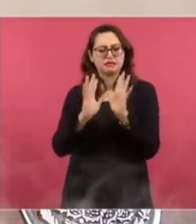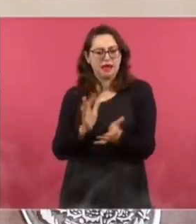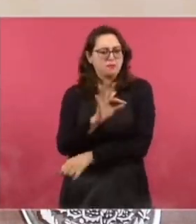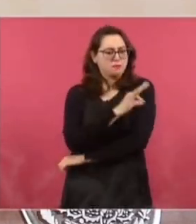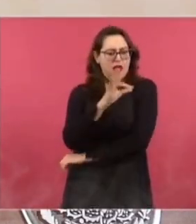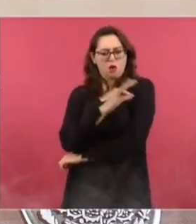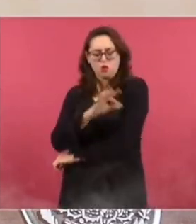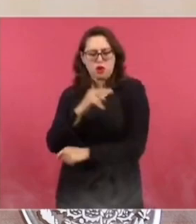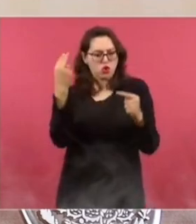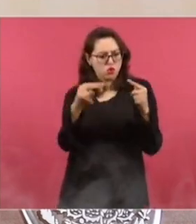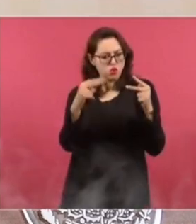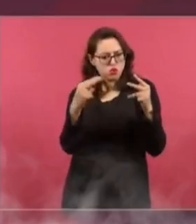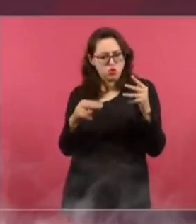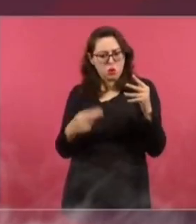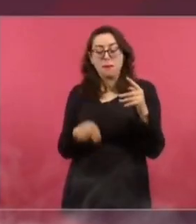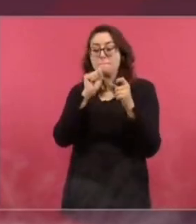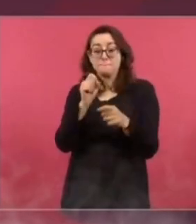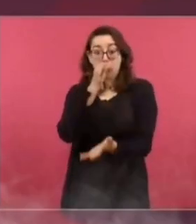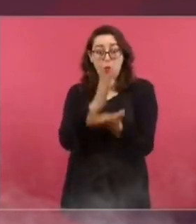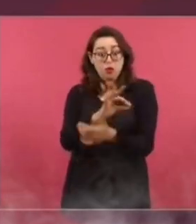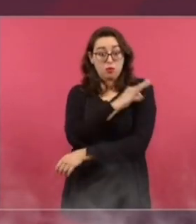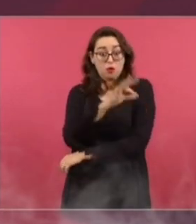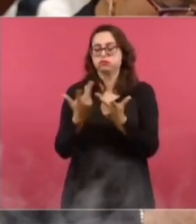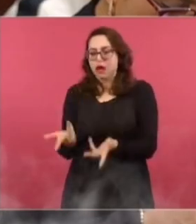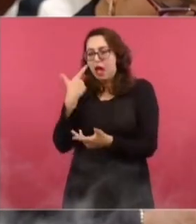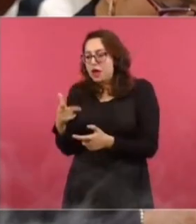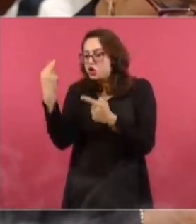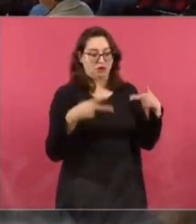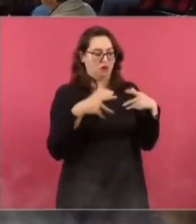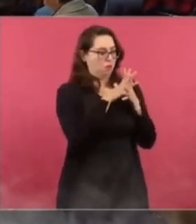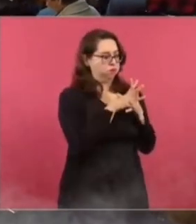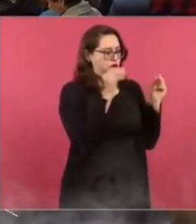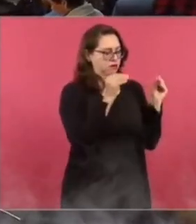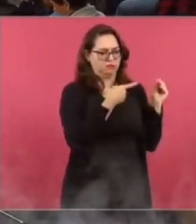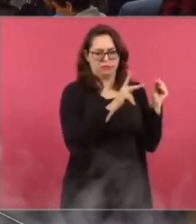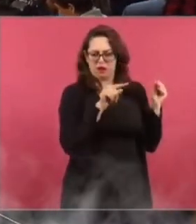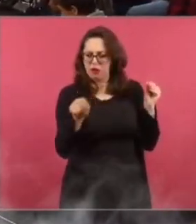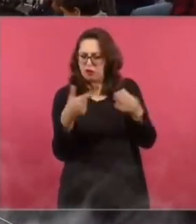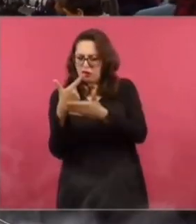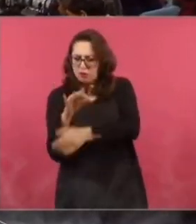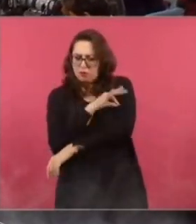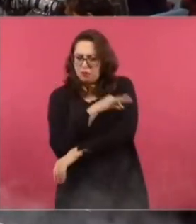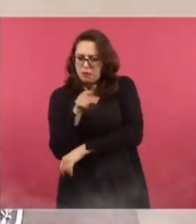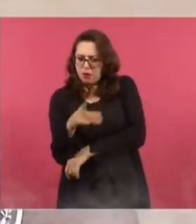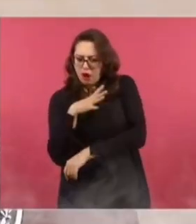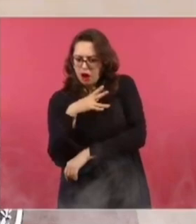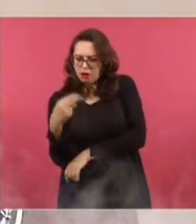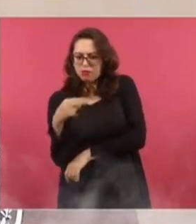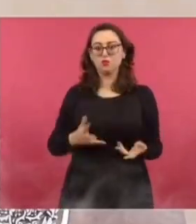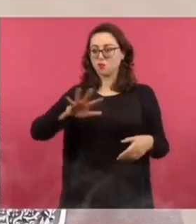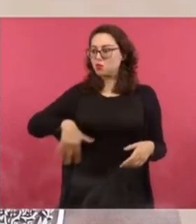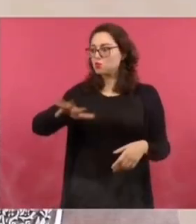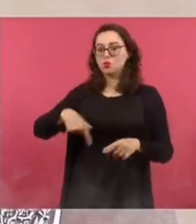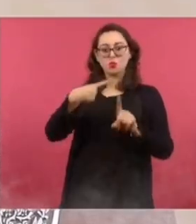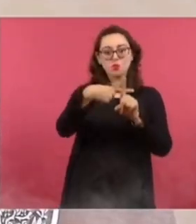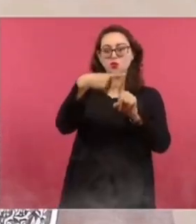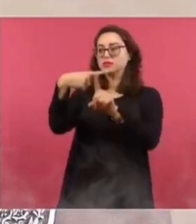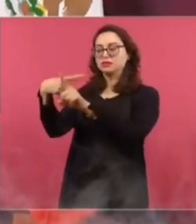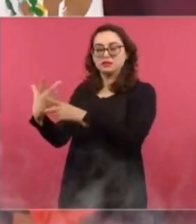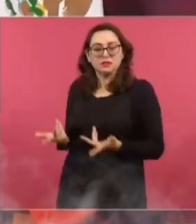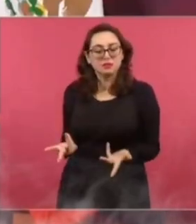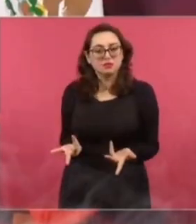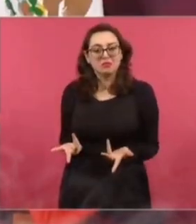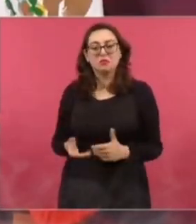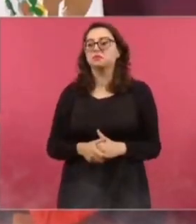se están utilizando todos los censos. Que hay cuna, padrones de bienestar, inscritos al Seguro Social, sin embargo,